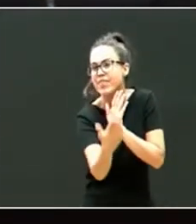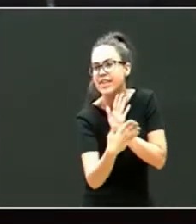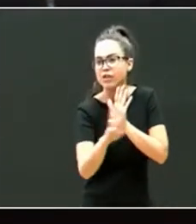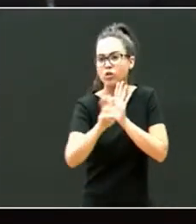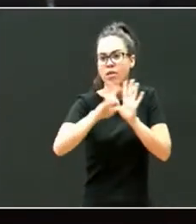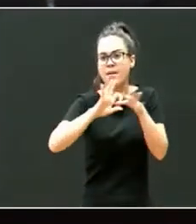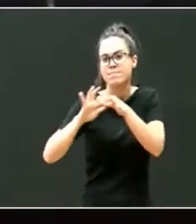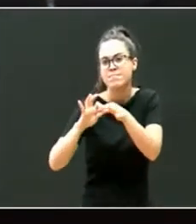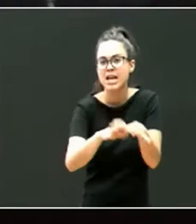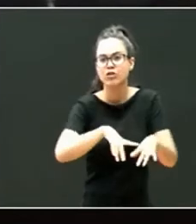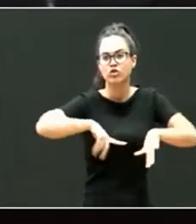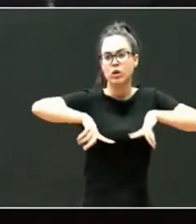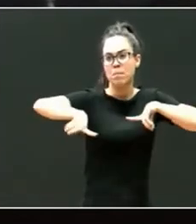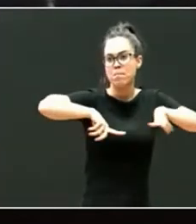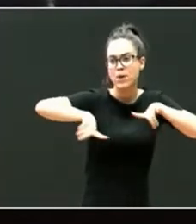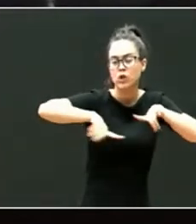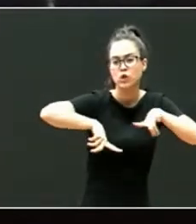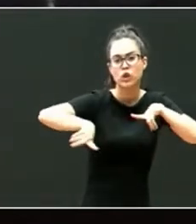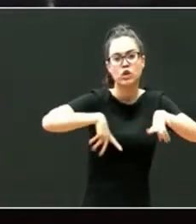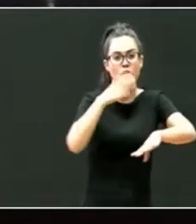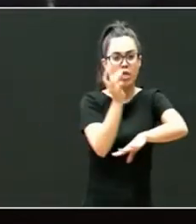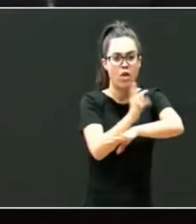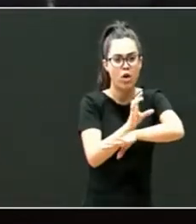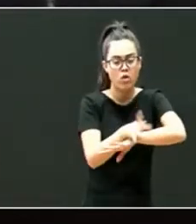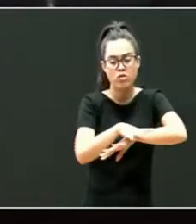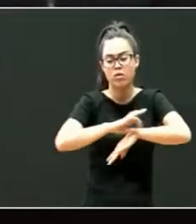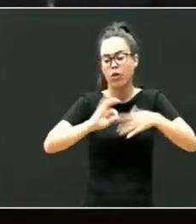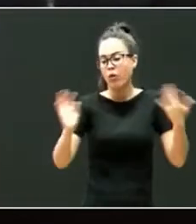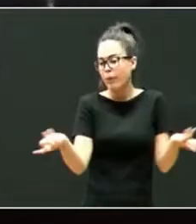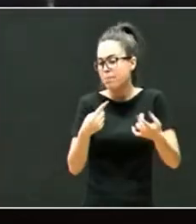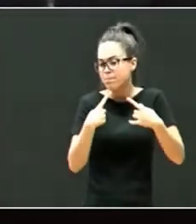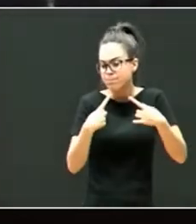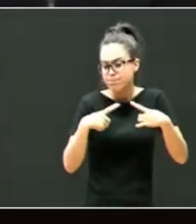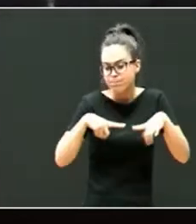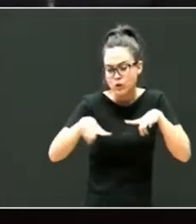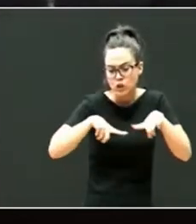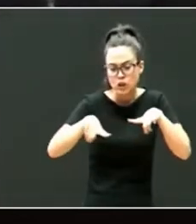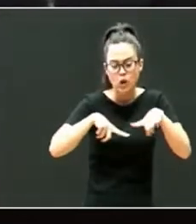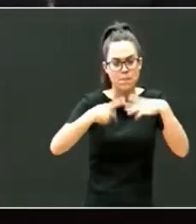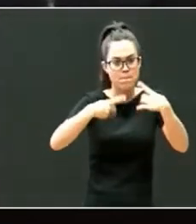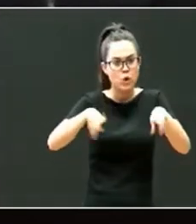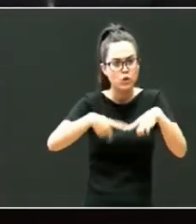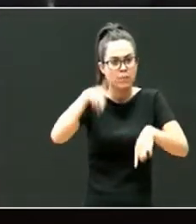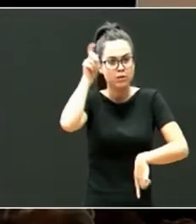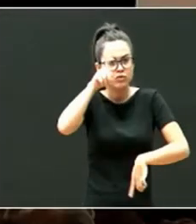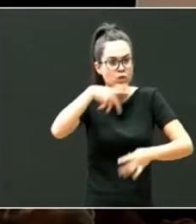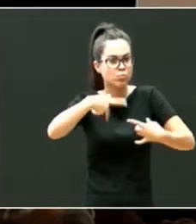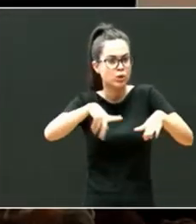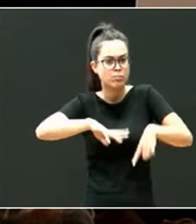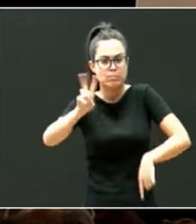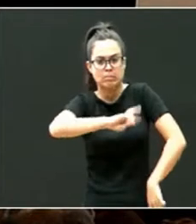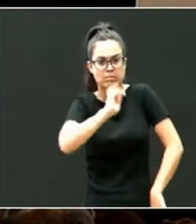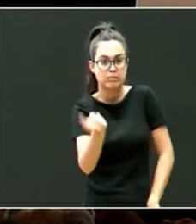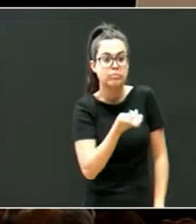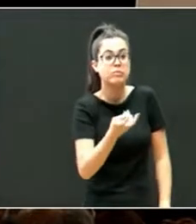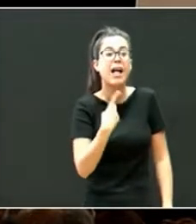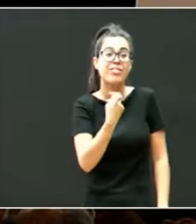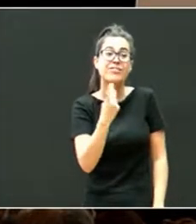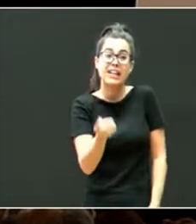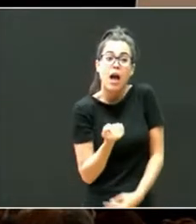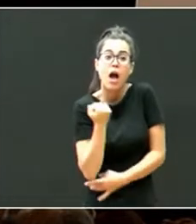do monitor de tempo libre do profesor de música todo ese entorno teña que ayudar a sostener a ese niño